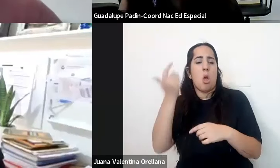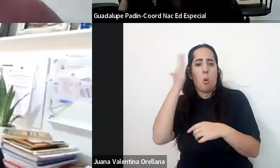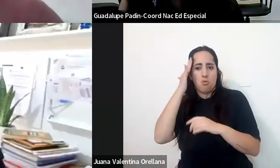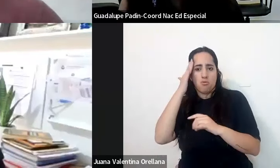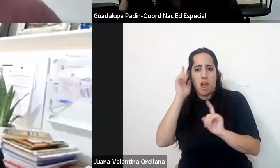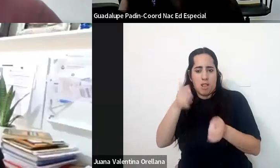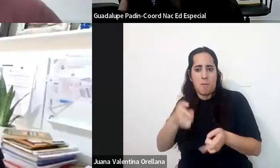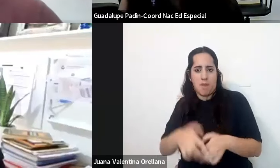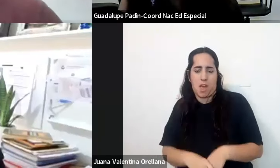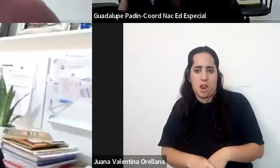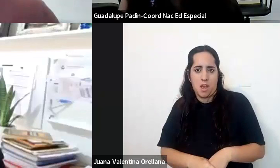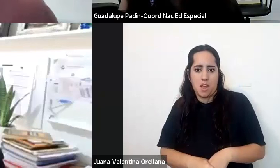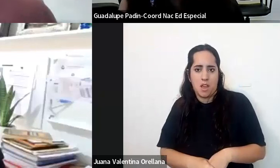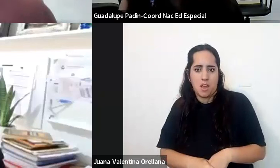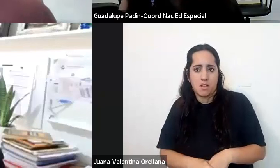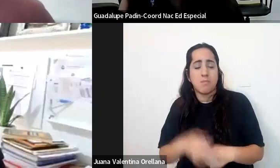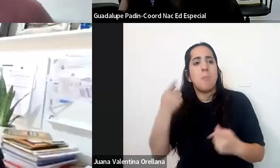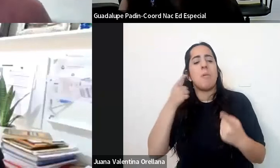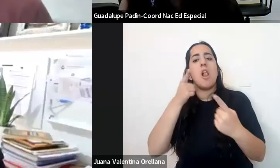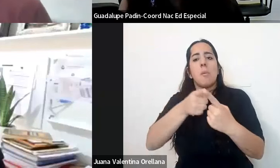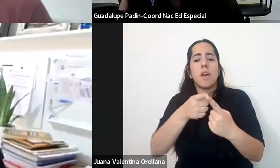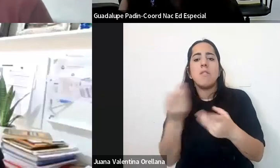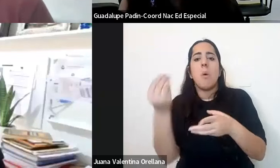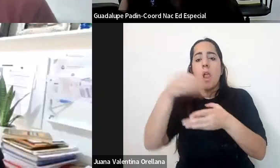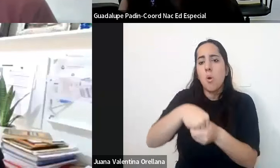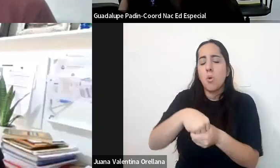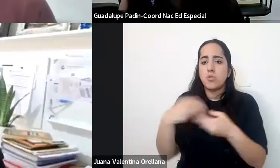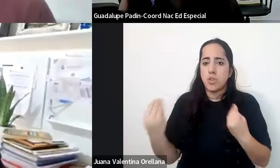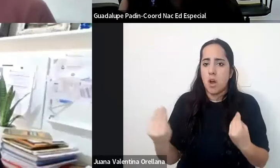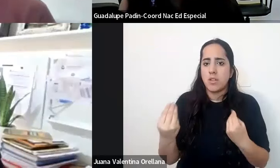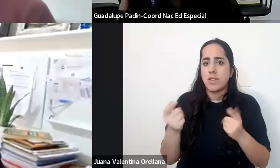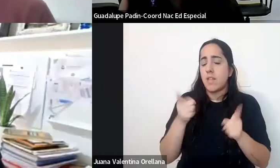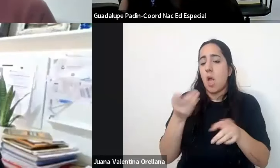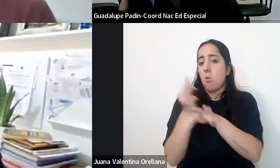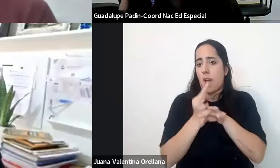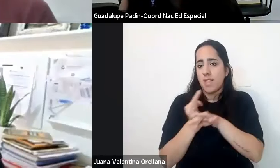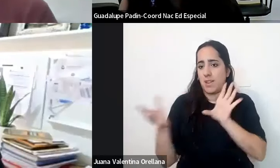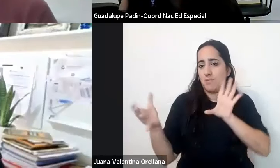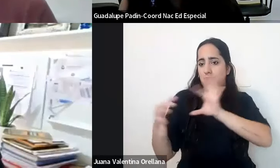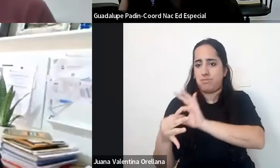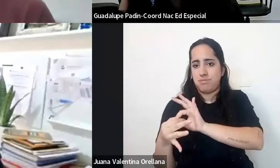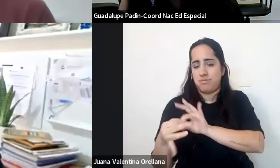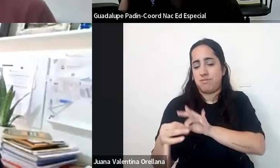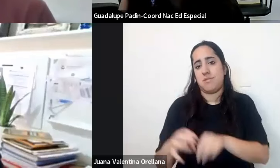entonces la finalidad de la inclusión siempre es una finalidad educativa y es una finalidad social